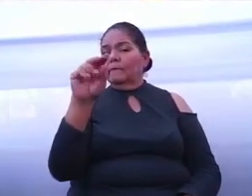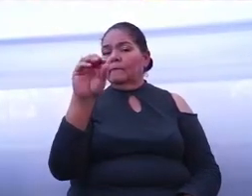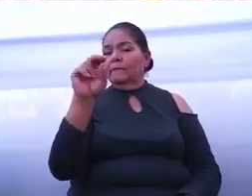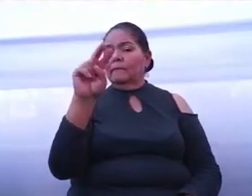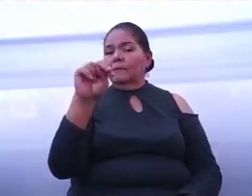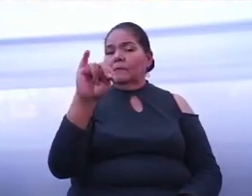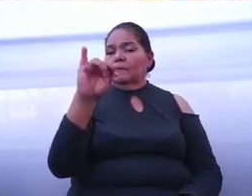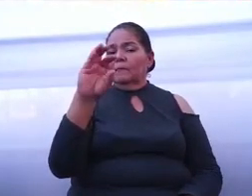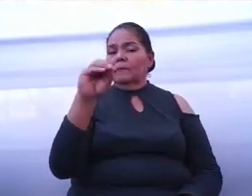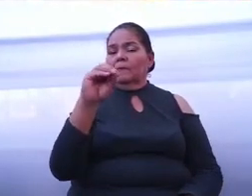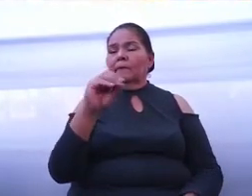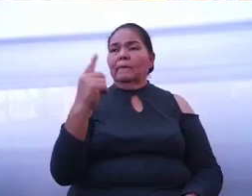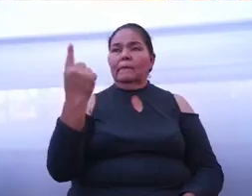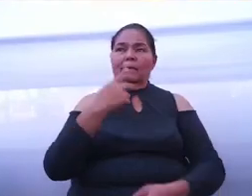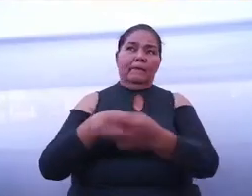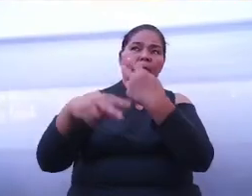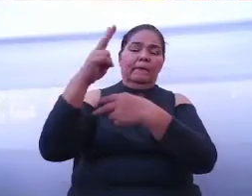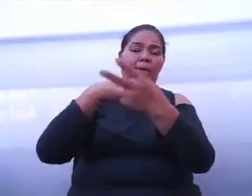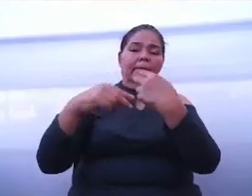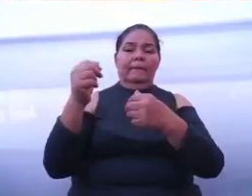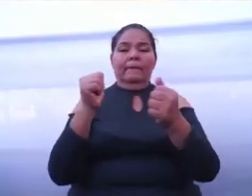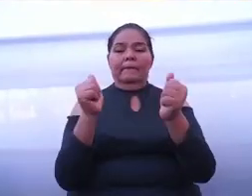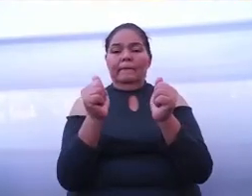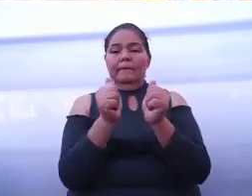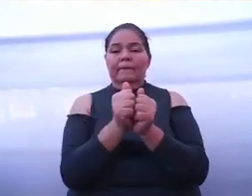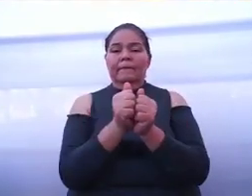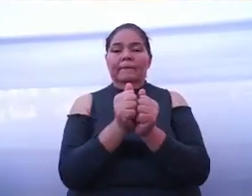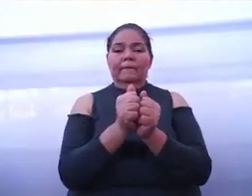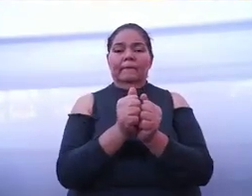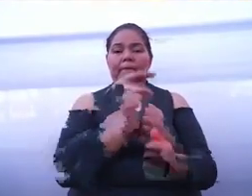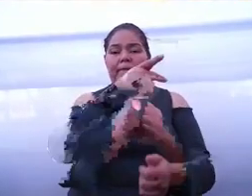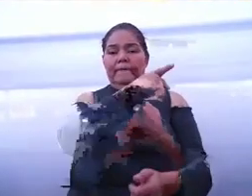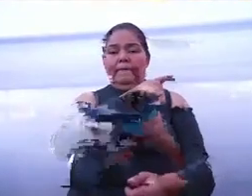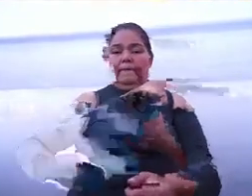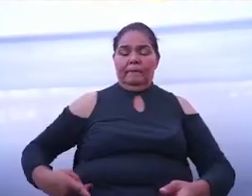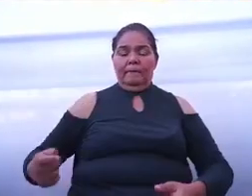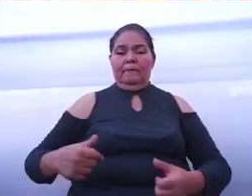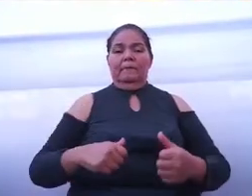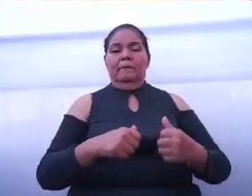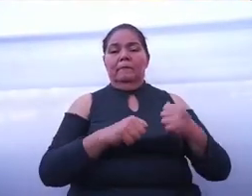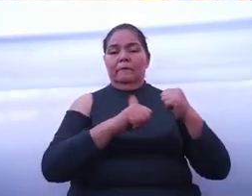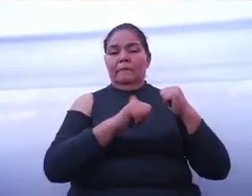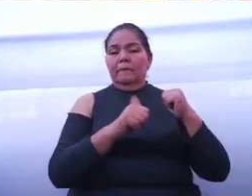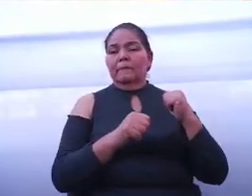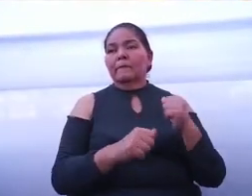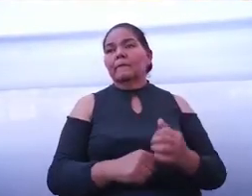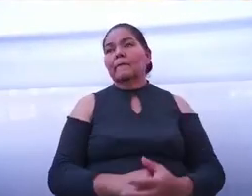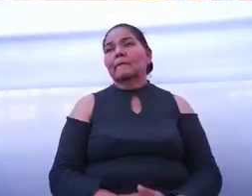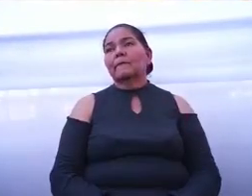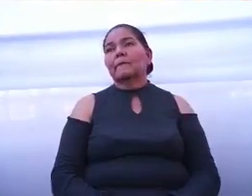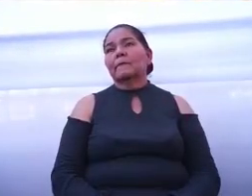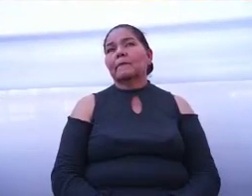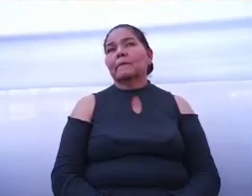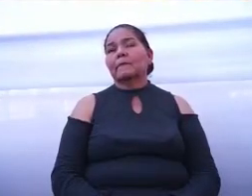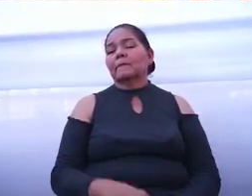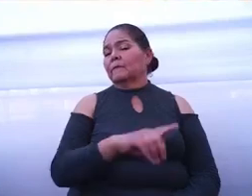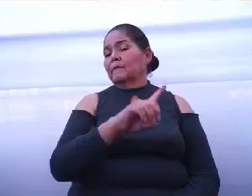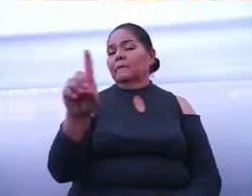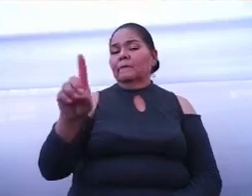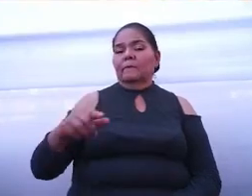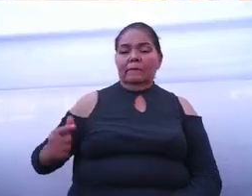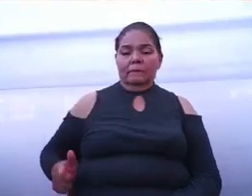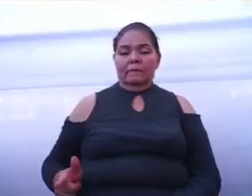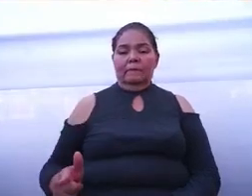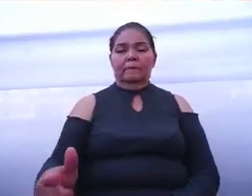acompañan con la representación del Poder Legislativo del Estado. diputados,